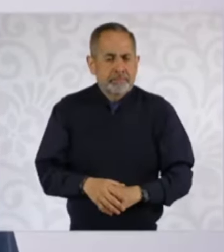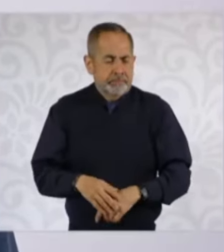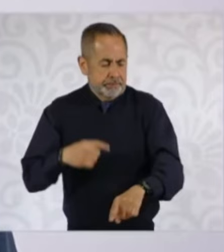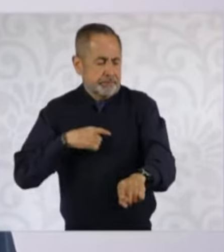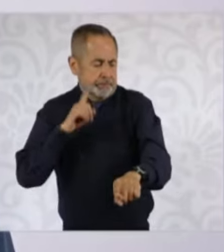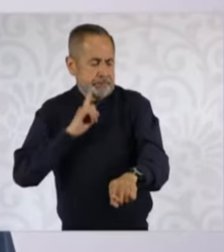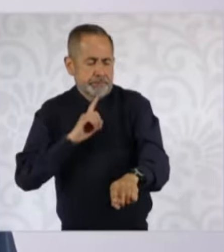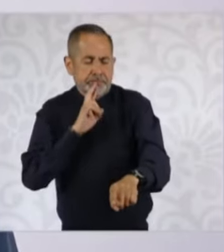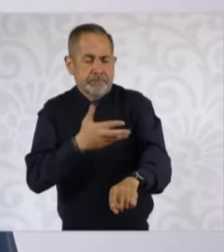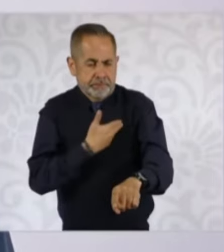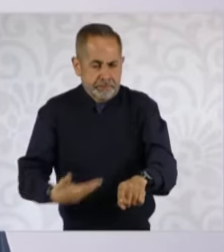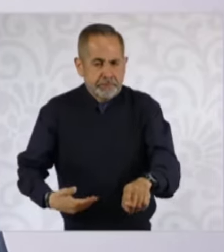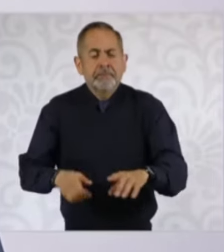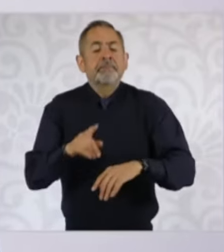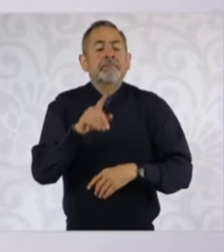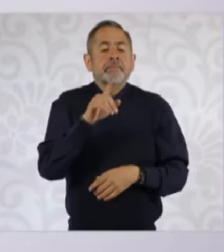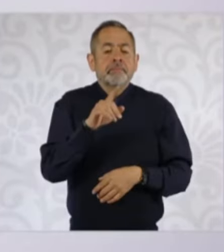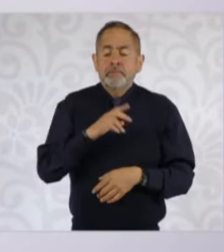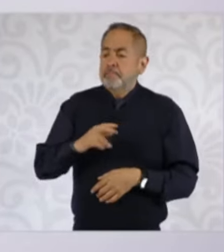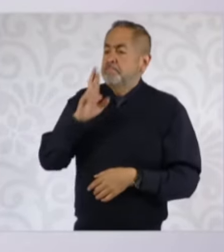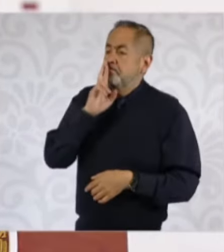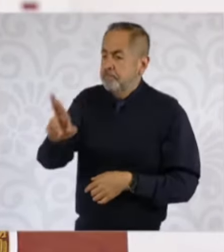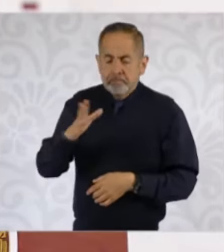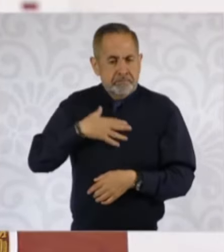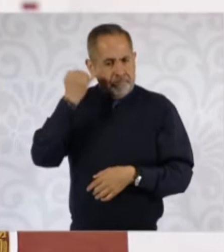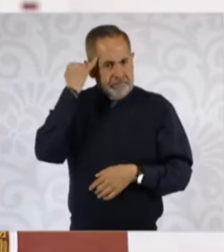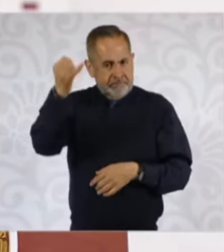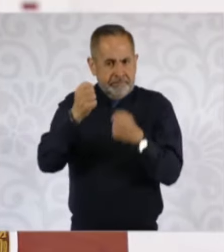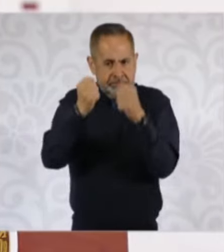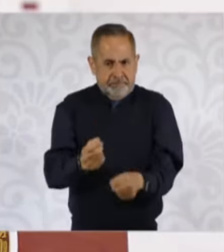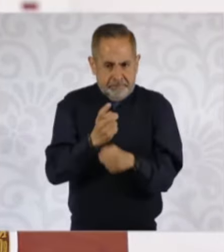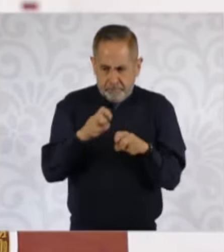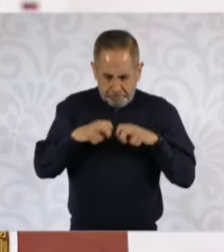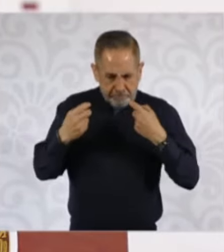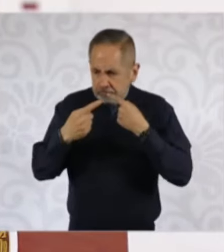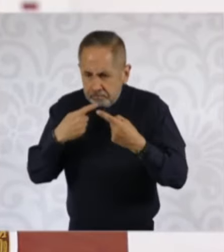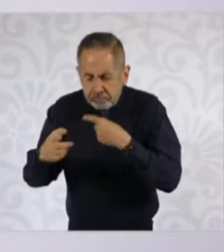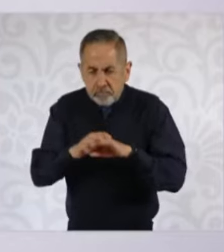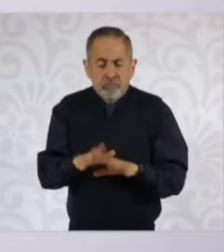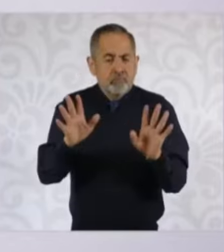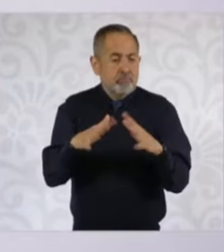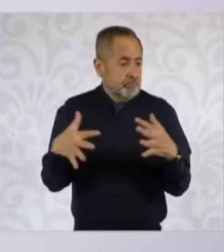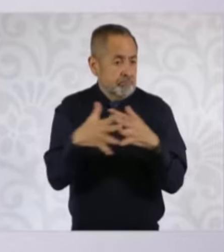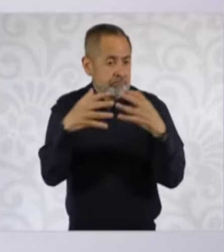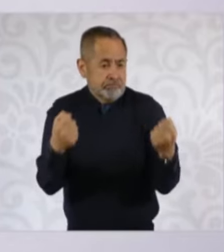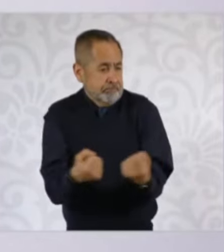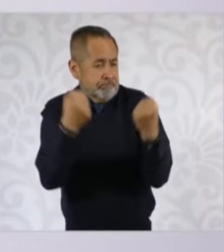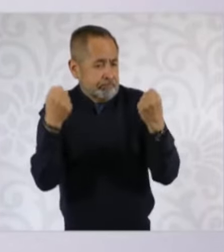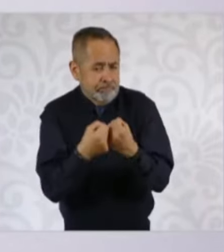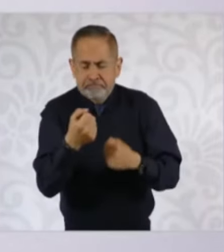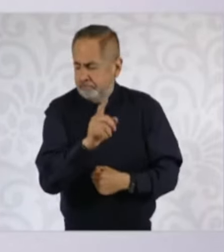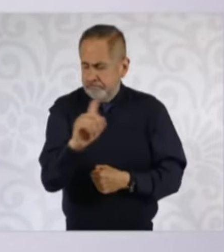dado y es la política, es la estrategia del Gabinete de Seguridad es que no haya enfrentamientos, no vamos a